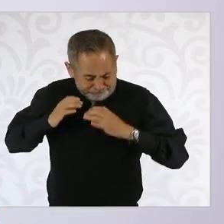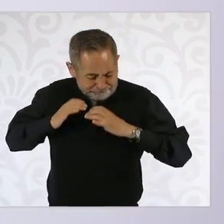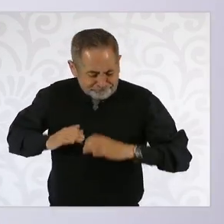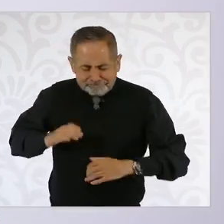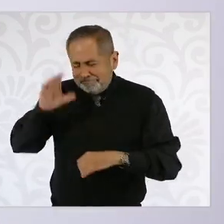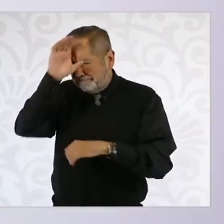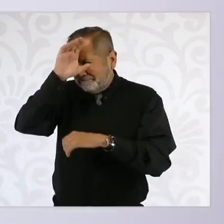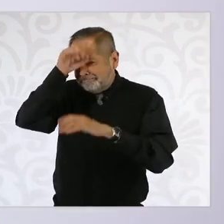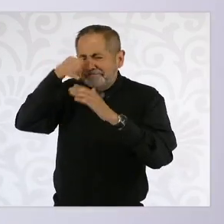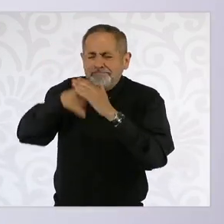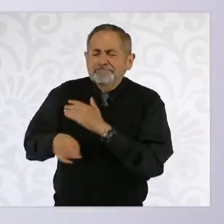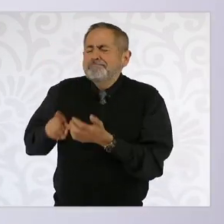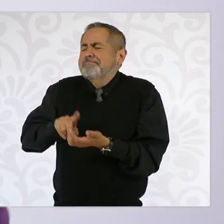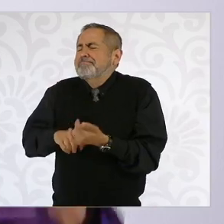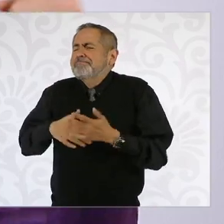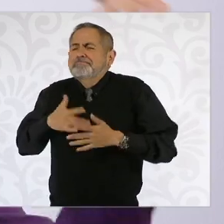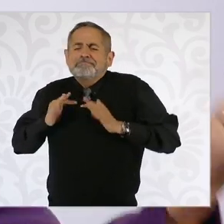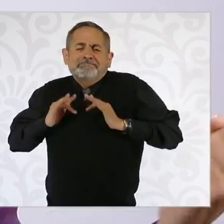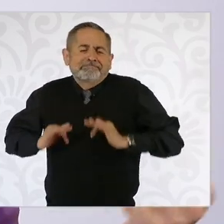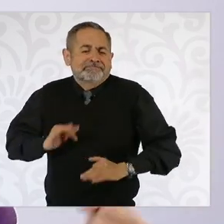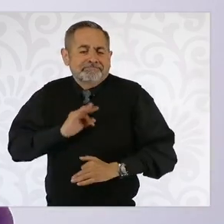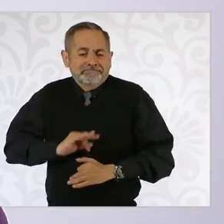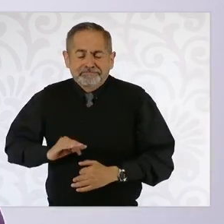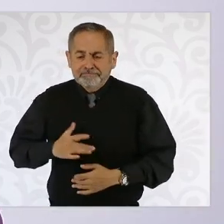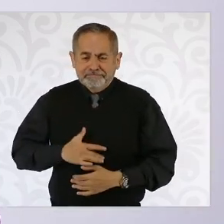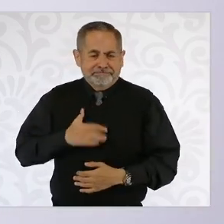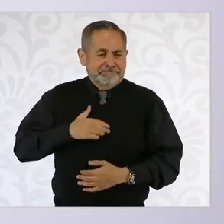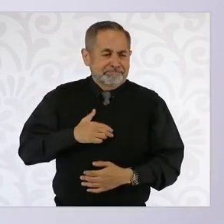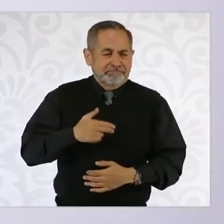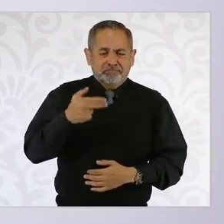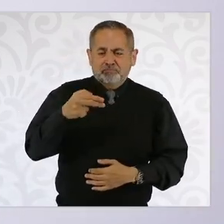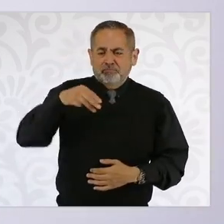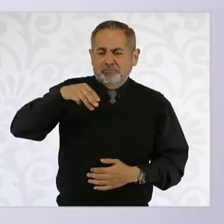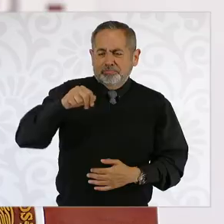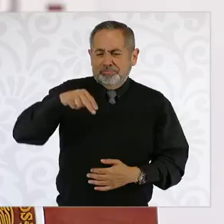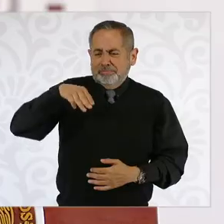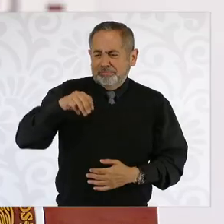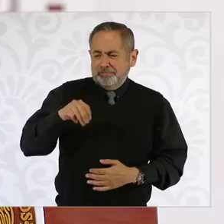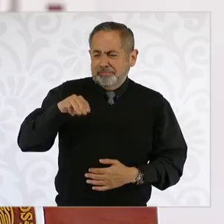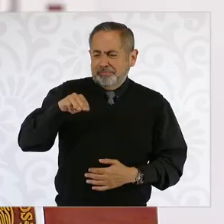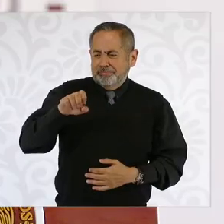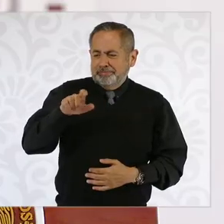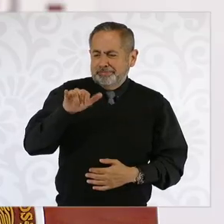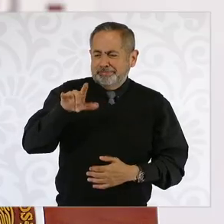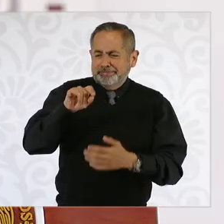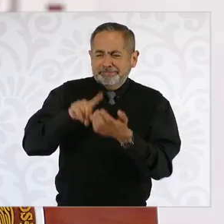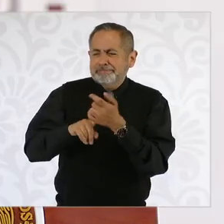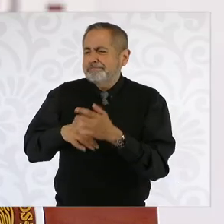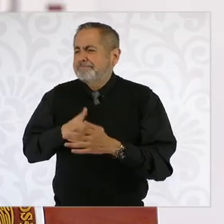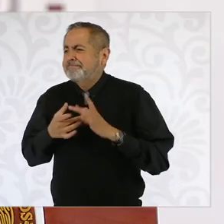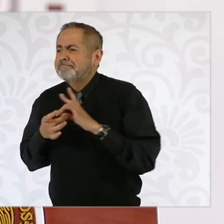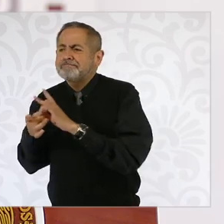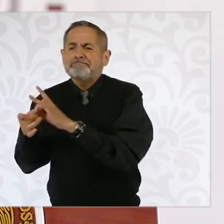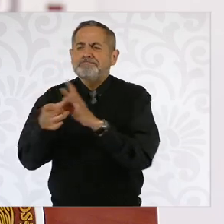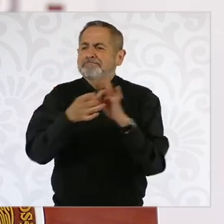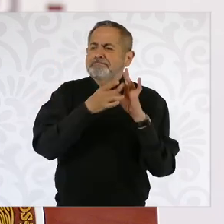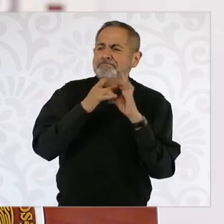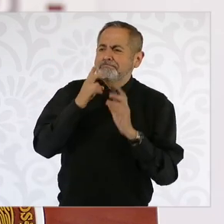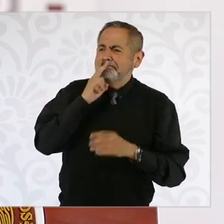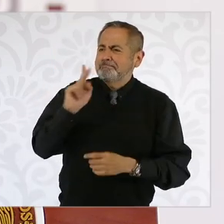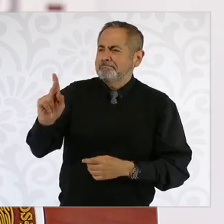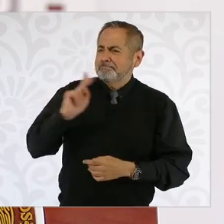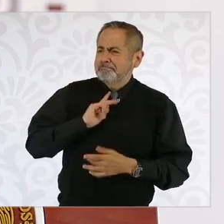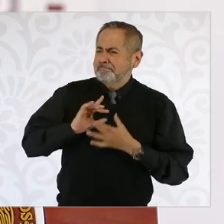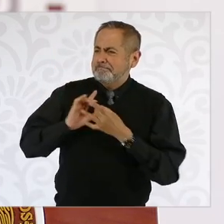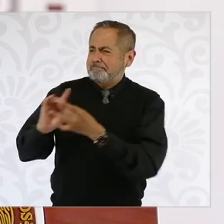estar bien con los demás. Es el del humanismo mexicano frente al neoliberalismo, frente